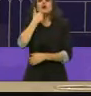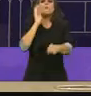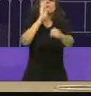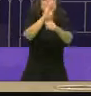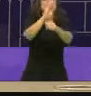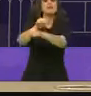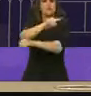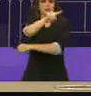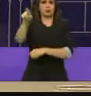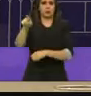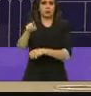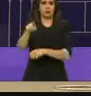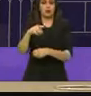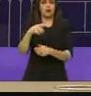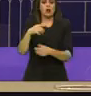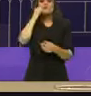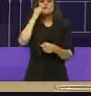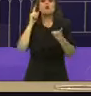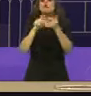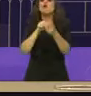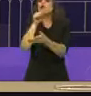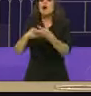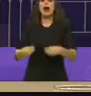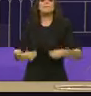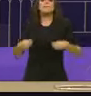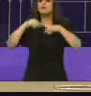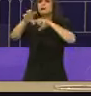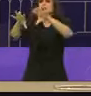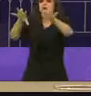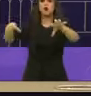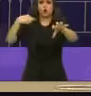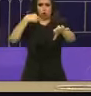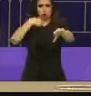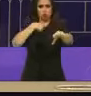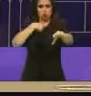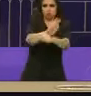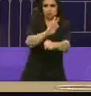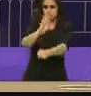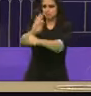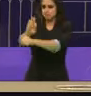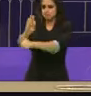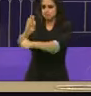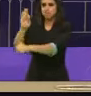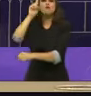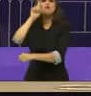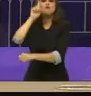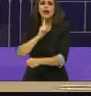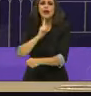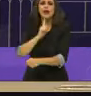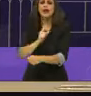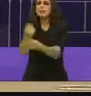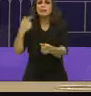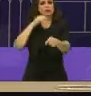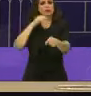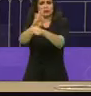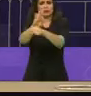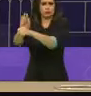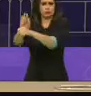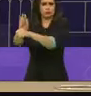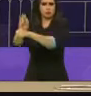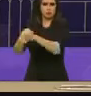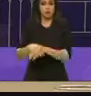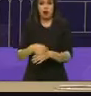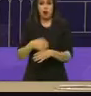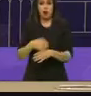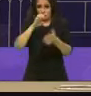En mi gobierno, mujeres y jóvenes serán la prioridad. Yo te pregunto a ti qué nos estás viendo. Hoy te